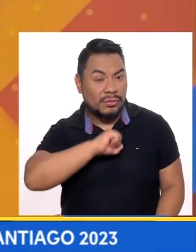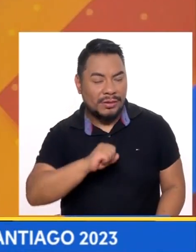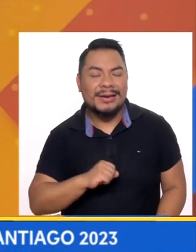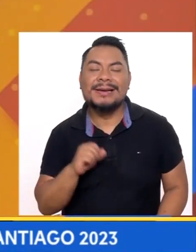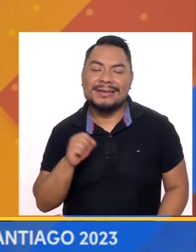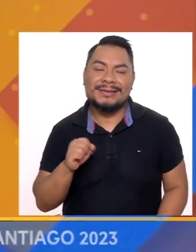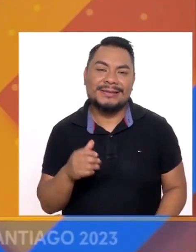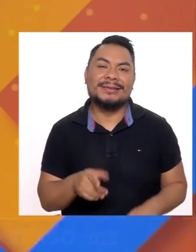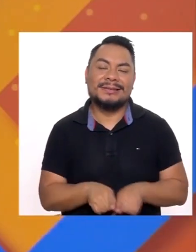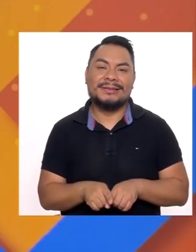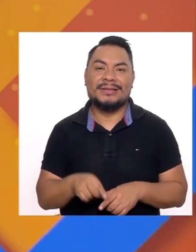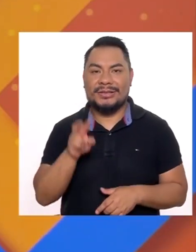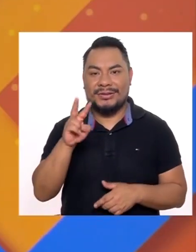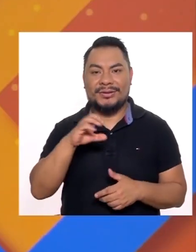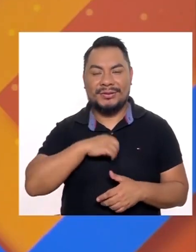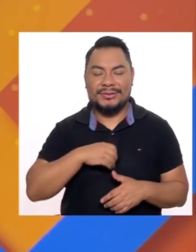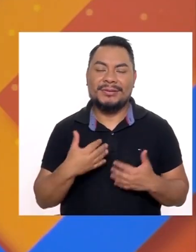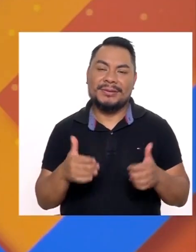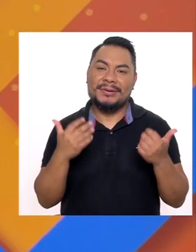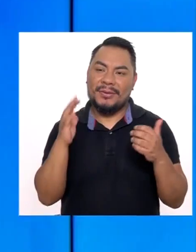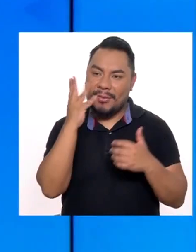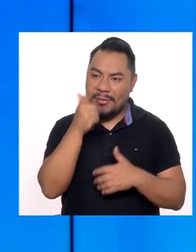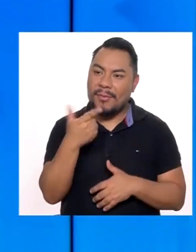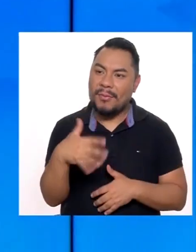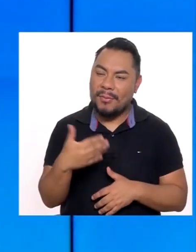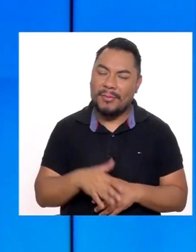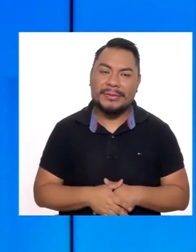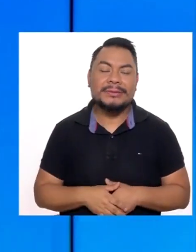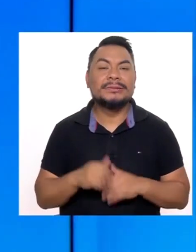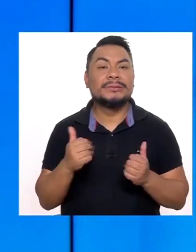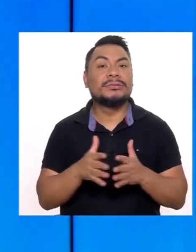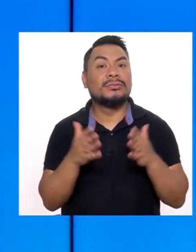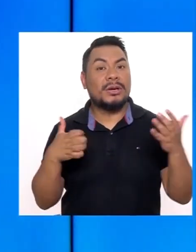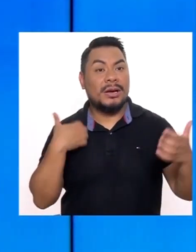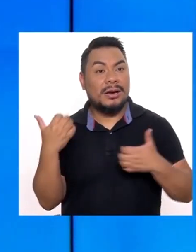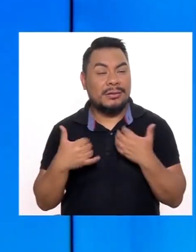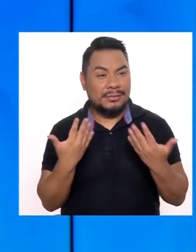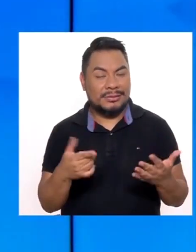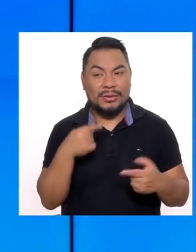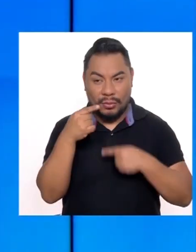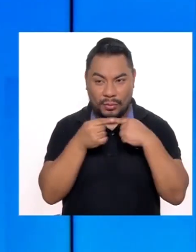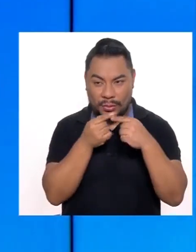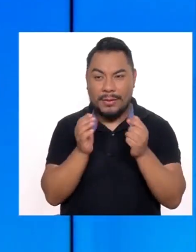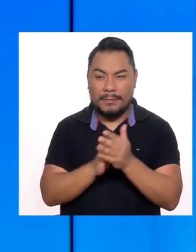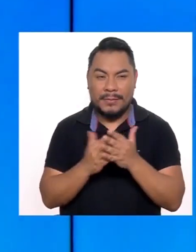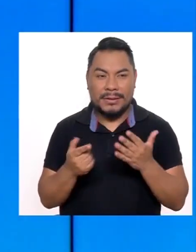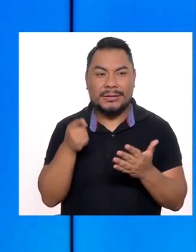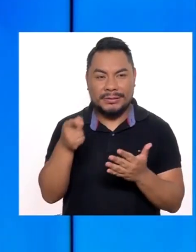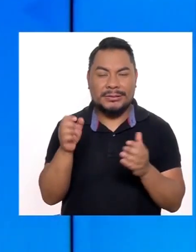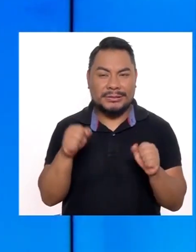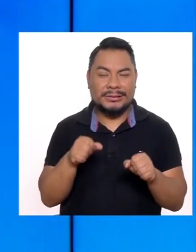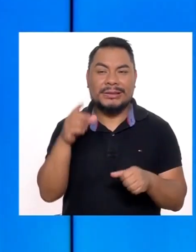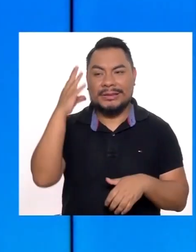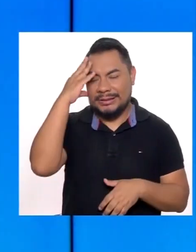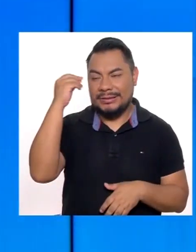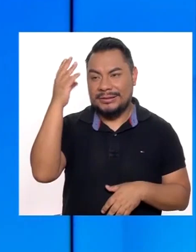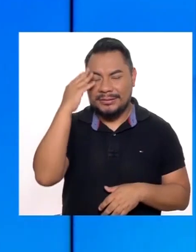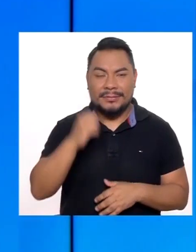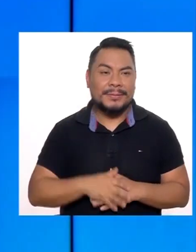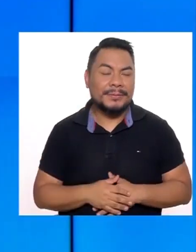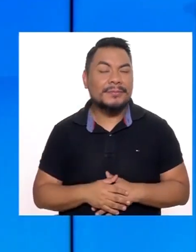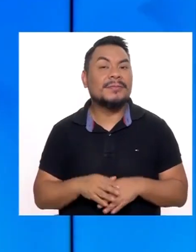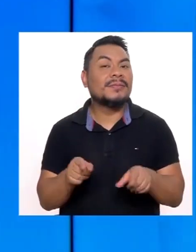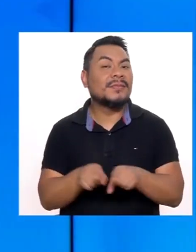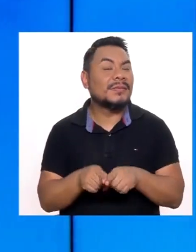En singles Y en dobles Qué lindo De verdad Yo me imagino Que habrá sido muy emocionante Ahora nos vas a contar Un poco más Sobre esta experiencia